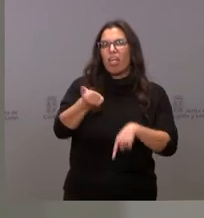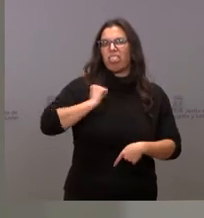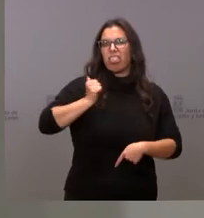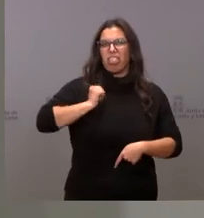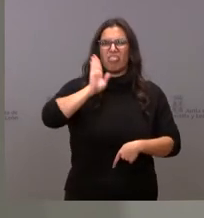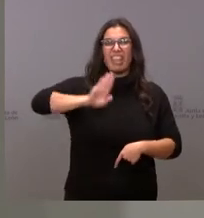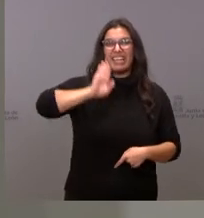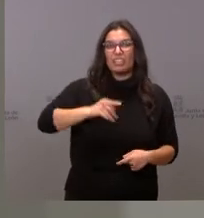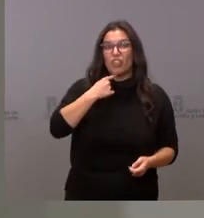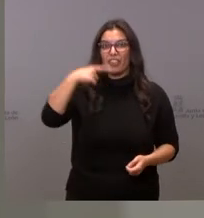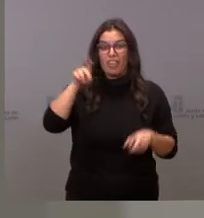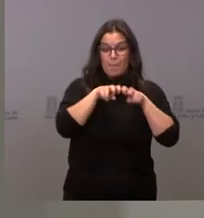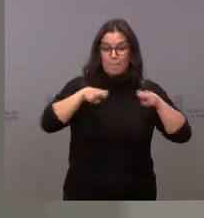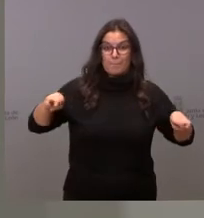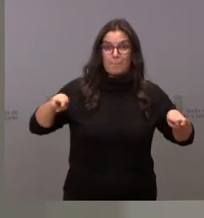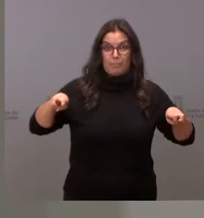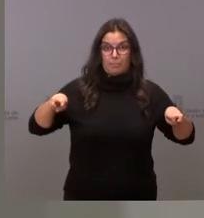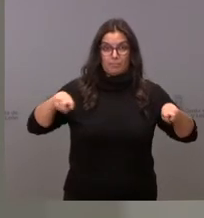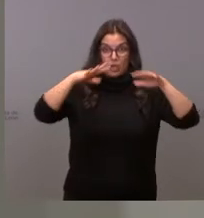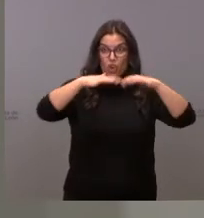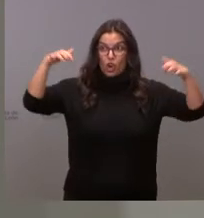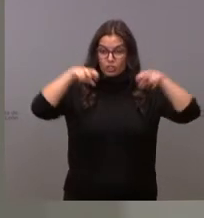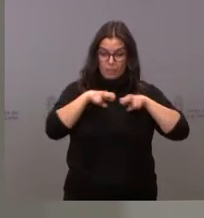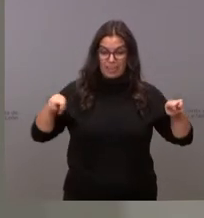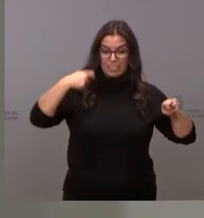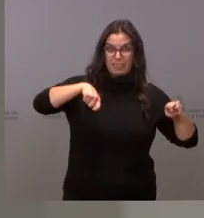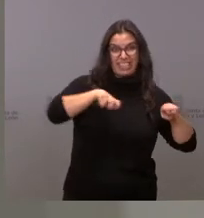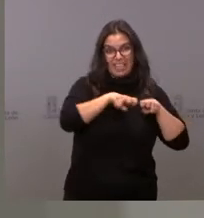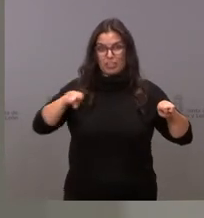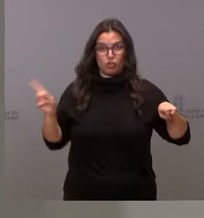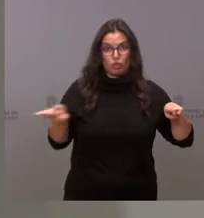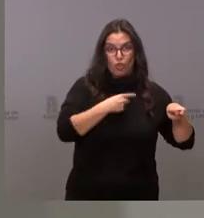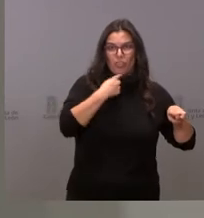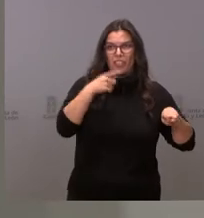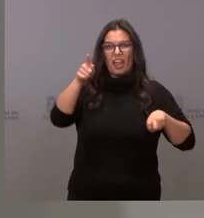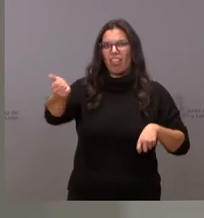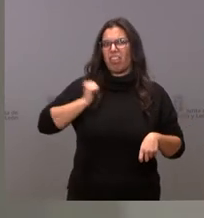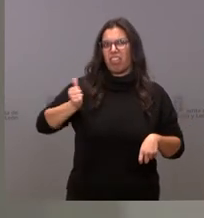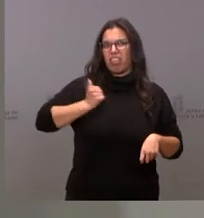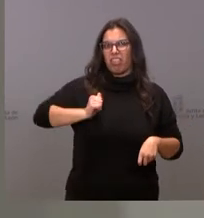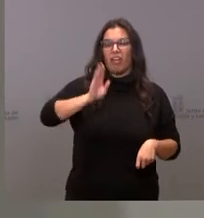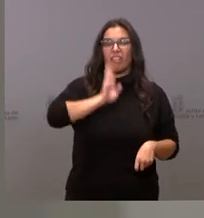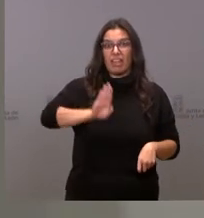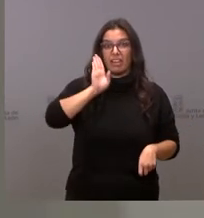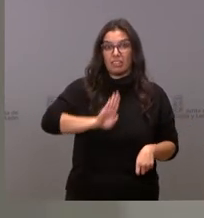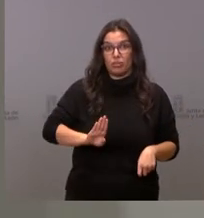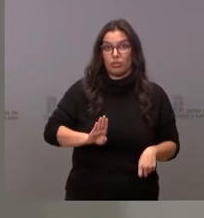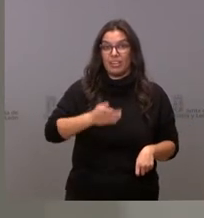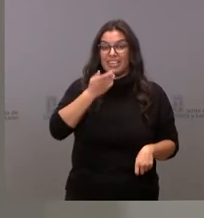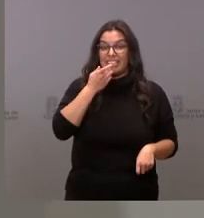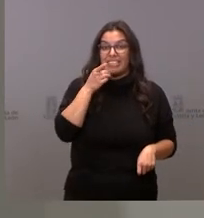a la mesa y al presidente de las Cortes y eso si no fuera porque tienen inmunidad parlamentaria